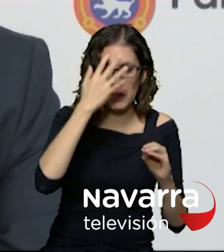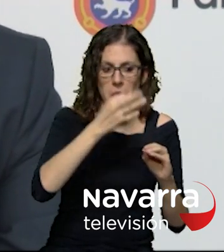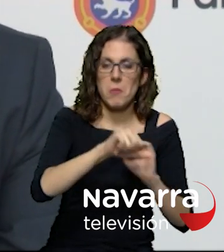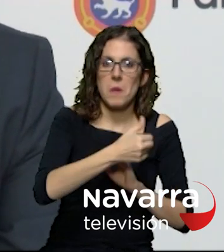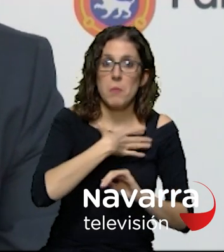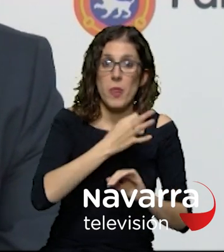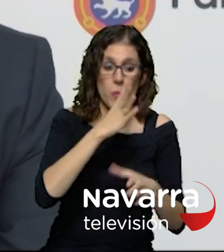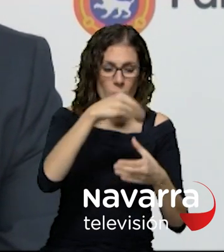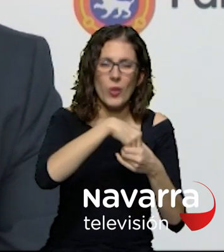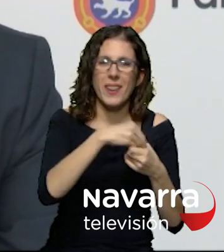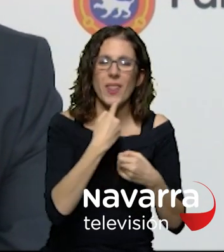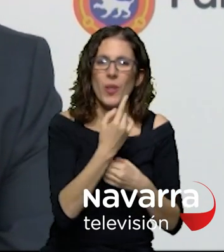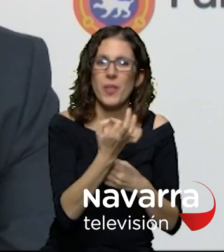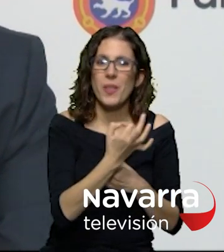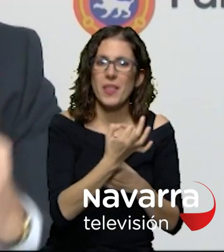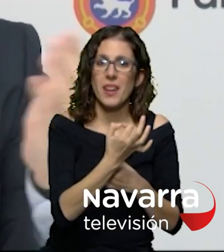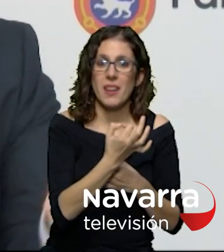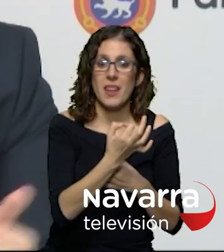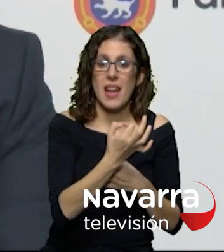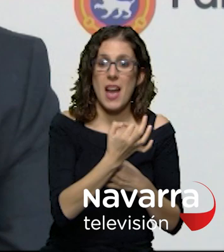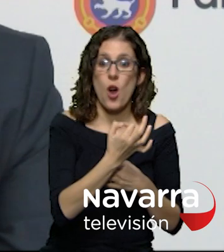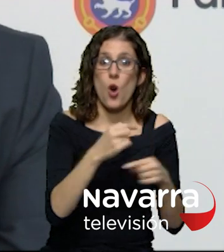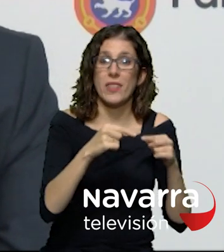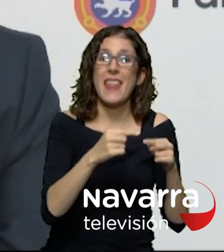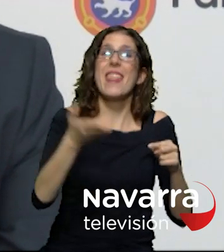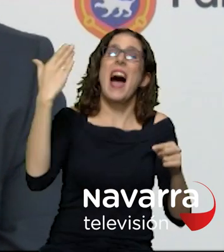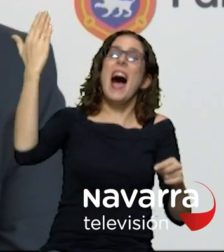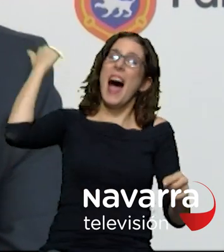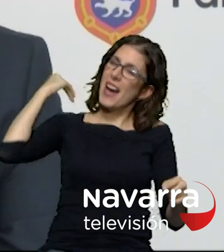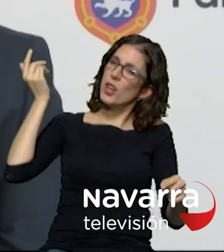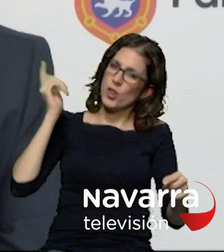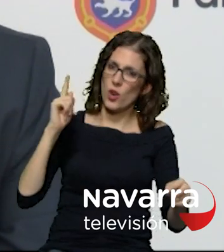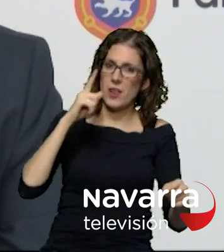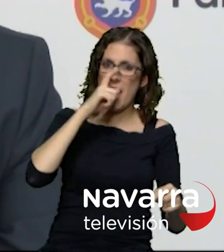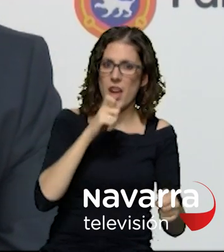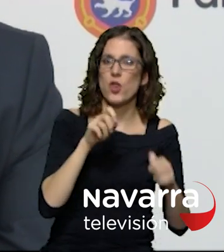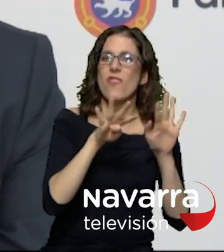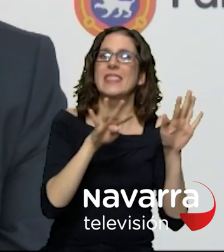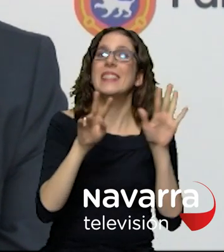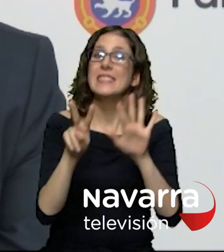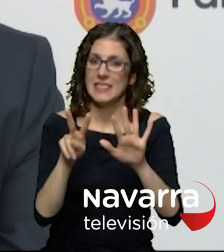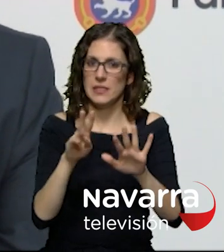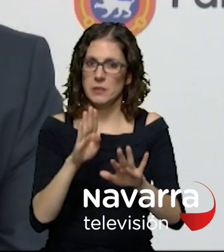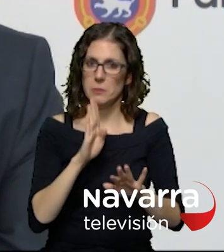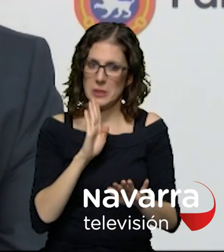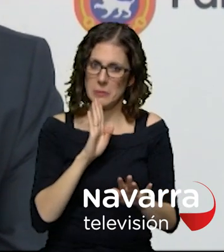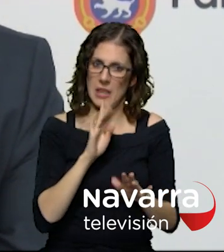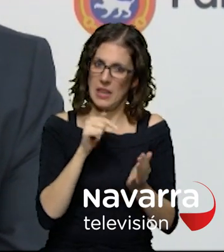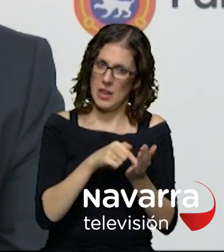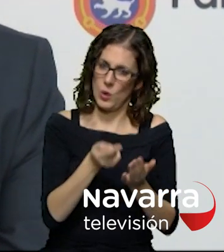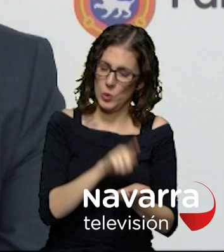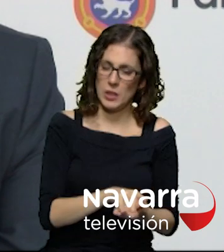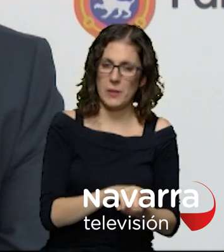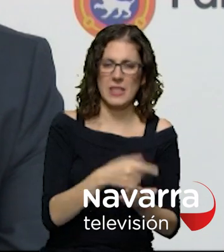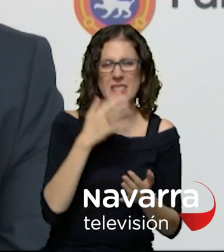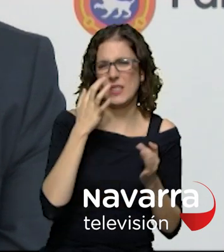no la anterior sino del año 97 estoy convencido de que va a tener el